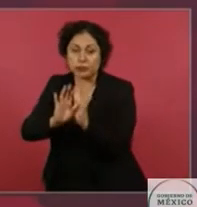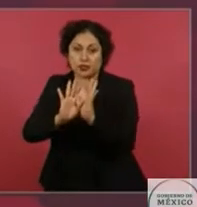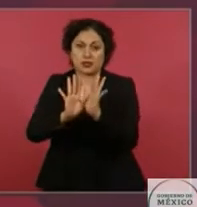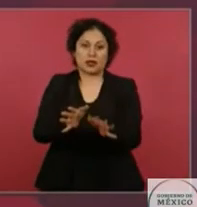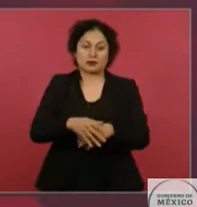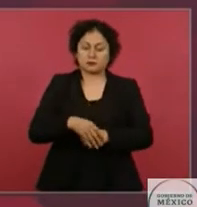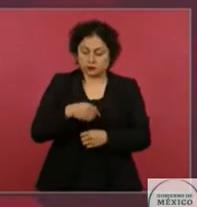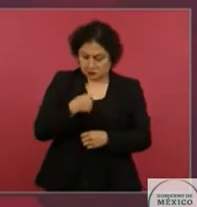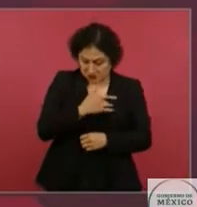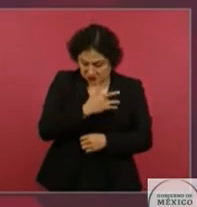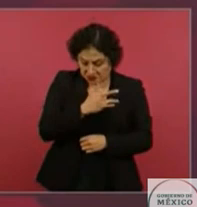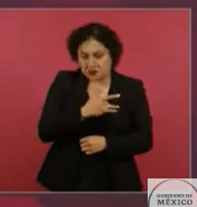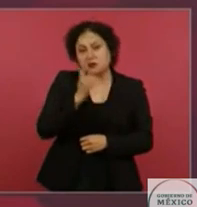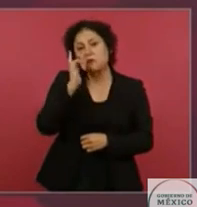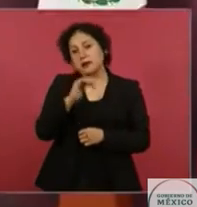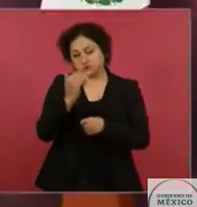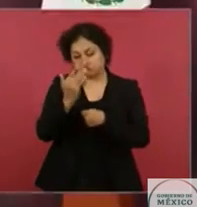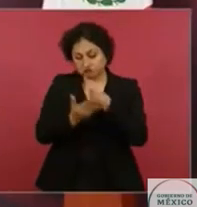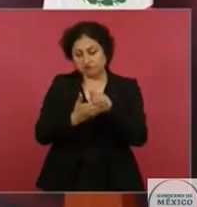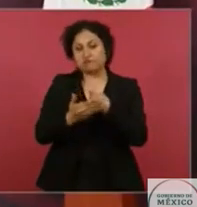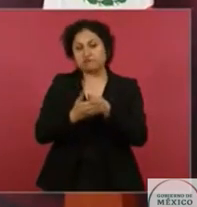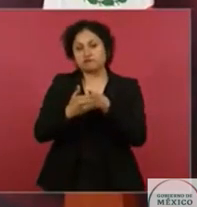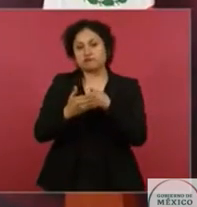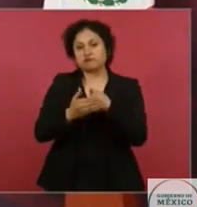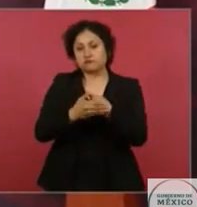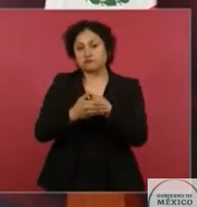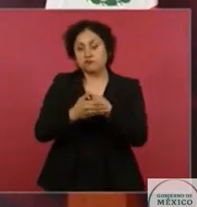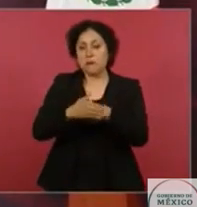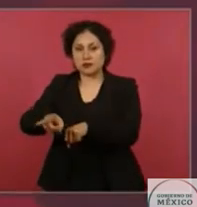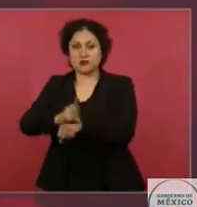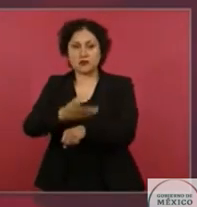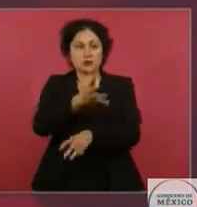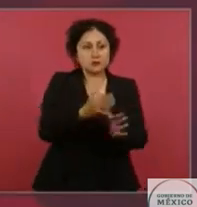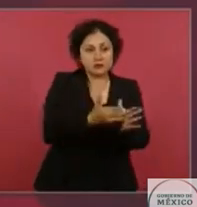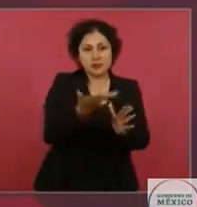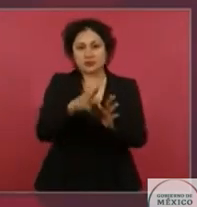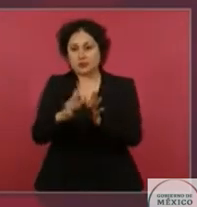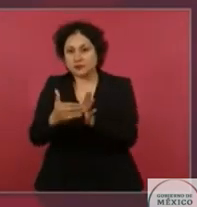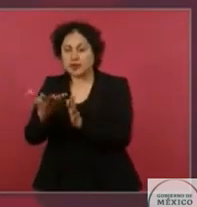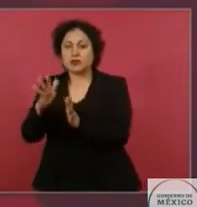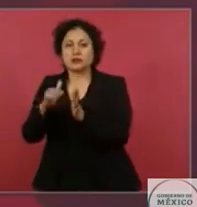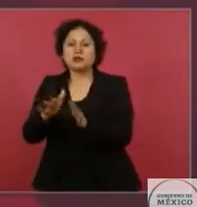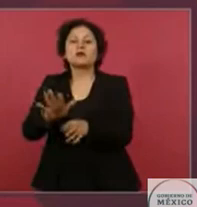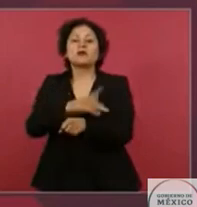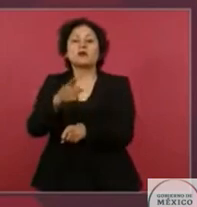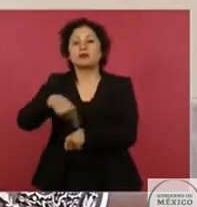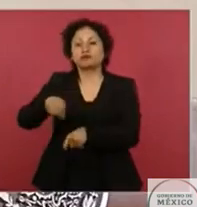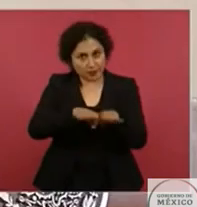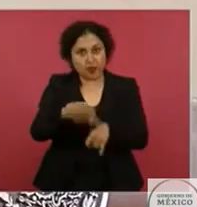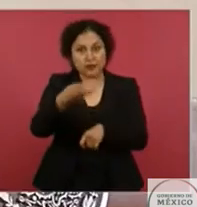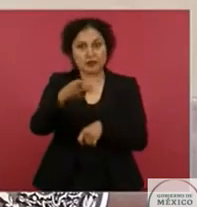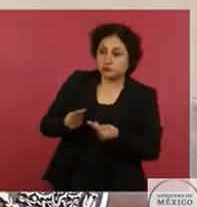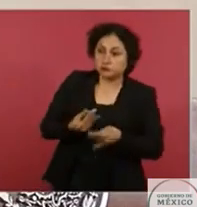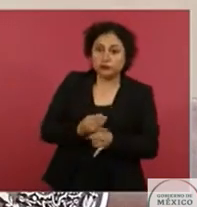espero que avancemos con unas 10 mil por día, pero no vamos a esperar a que esté el censo